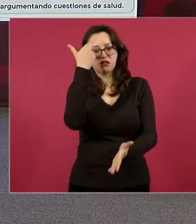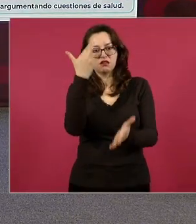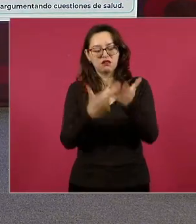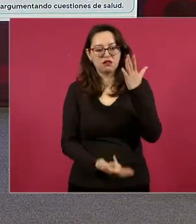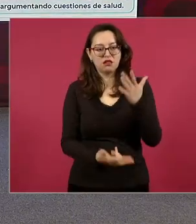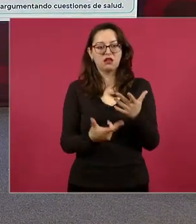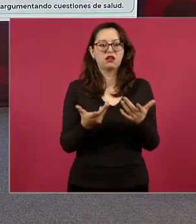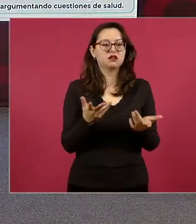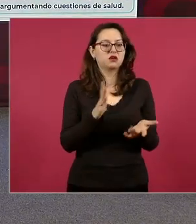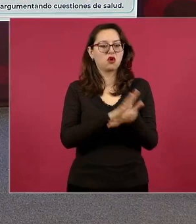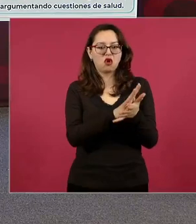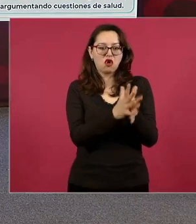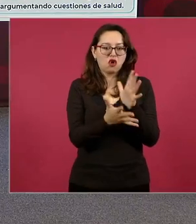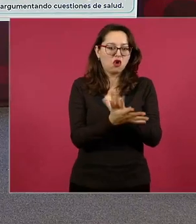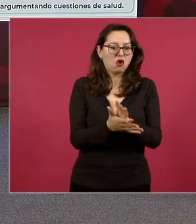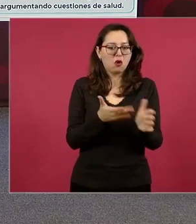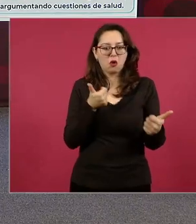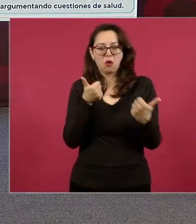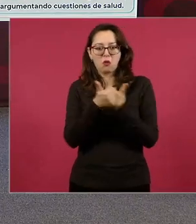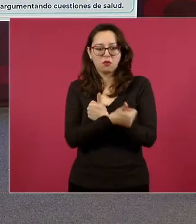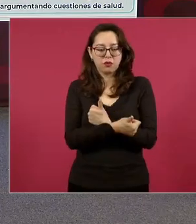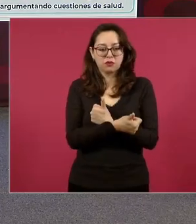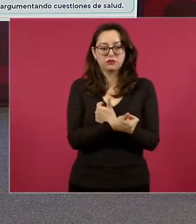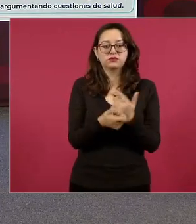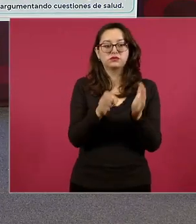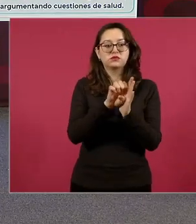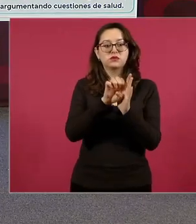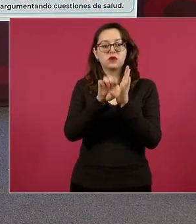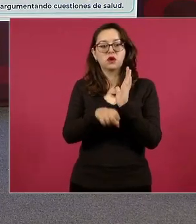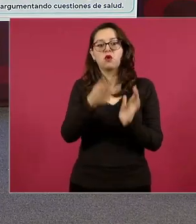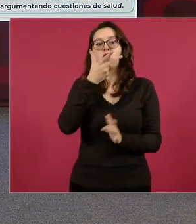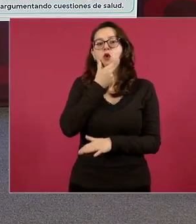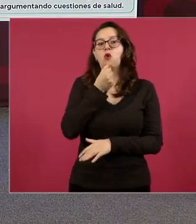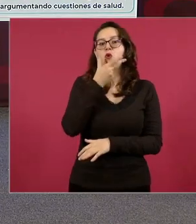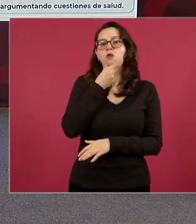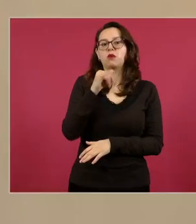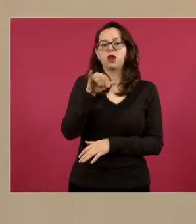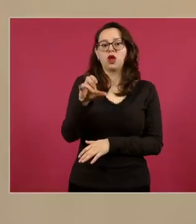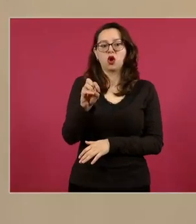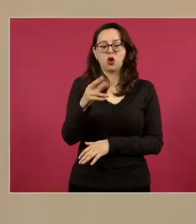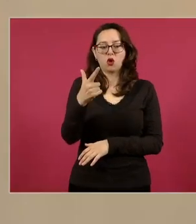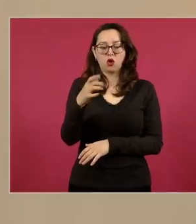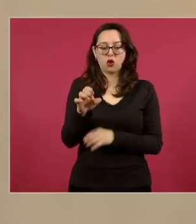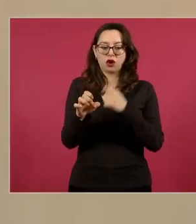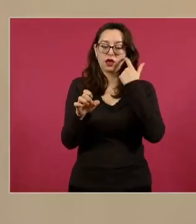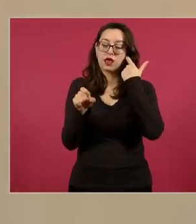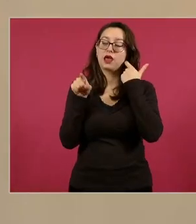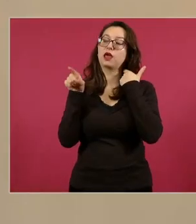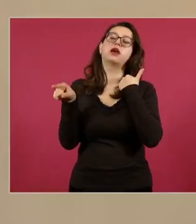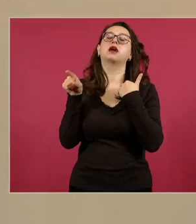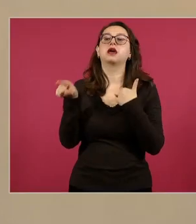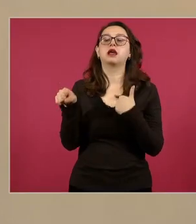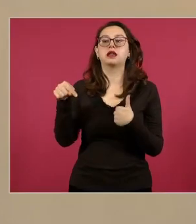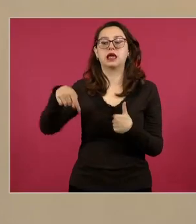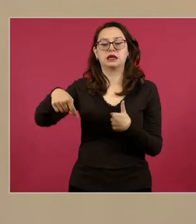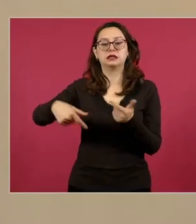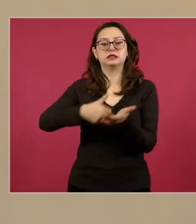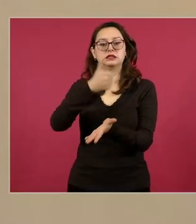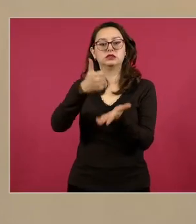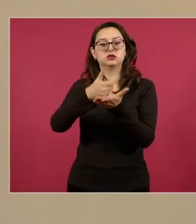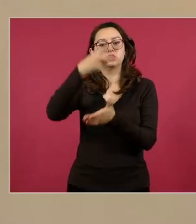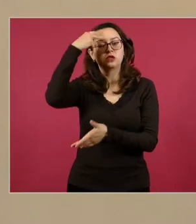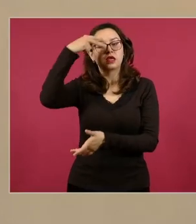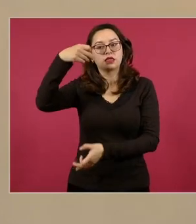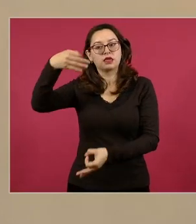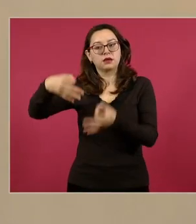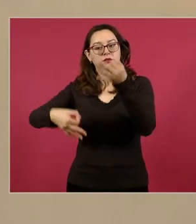Jorge Antonio Medina Gaona, juez décimo primero de Distrito de Amparo en materia penal en la Ciudad de México. Y el